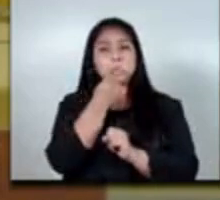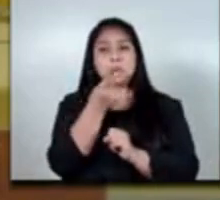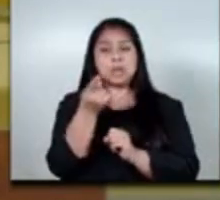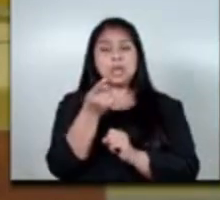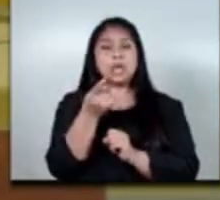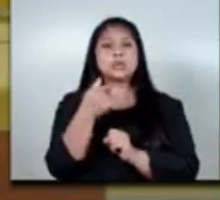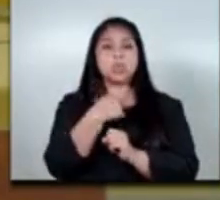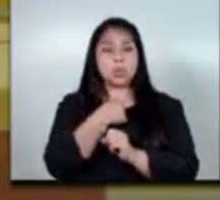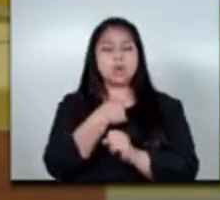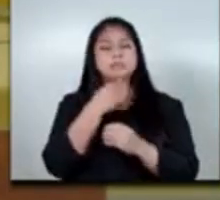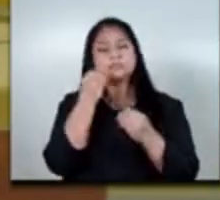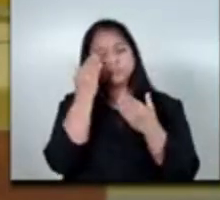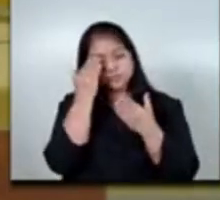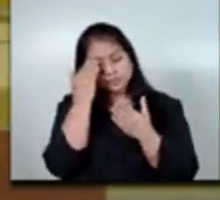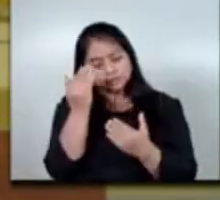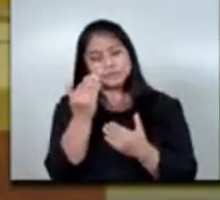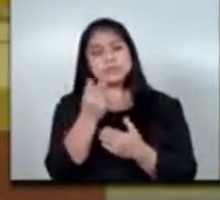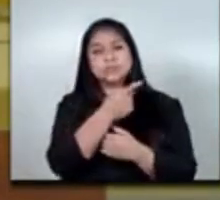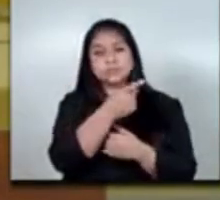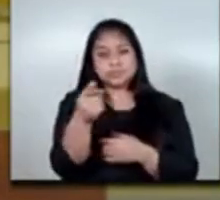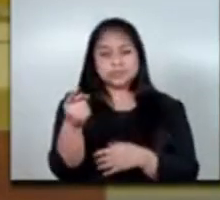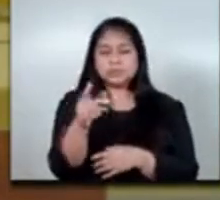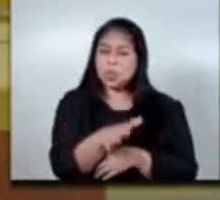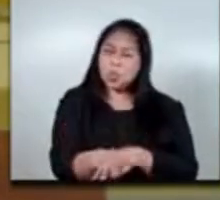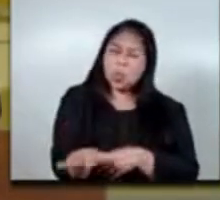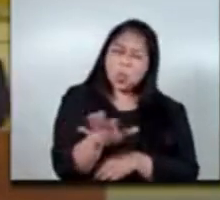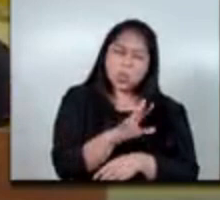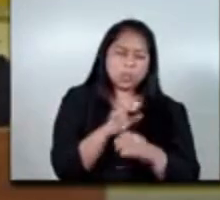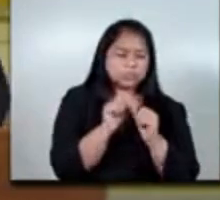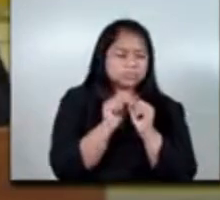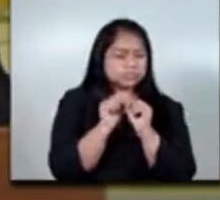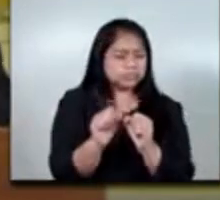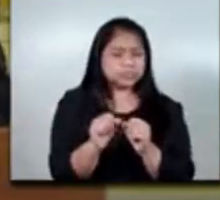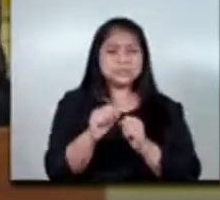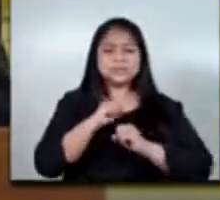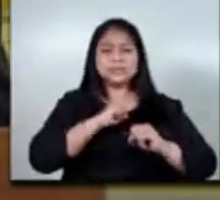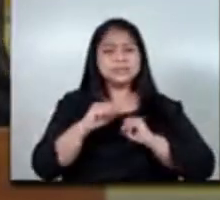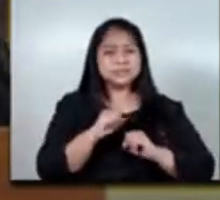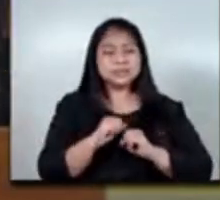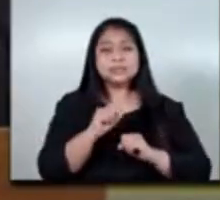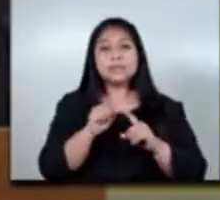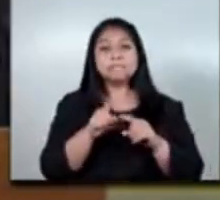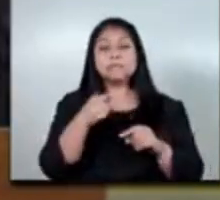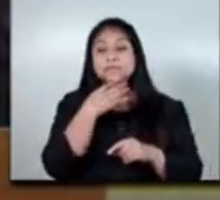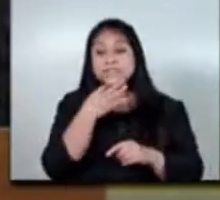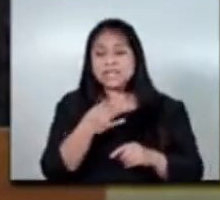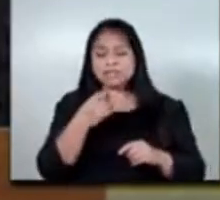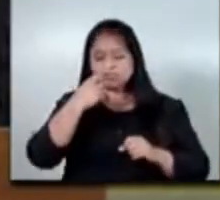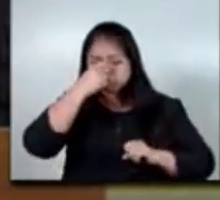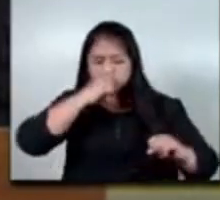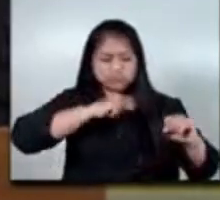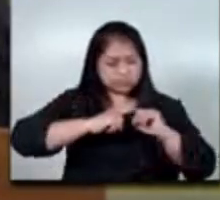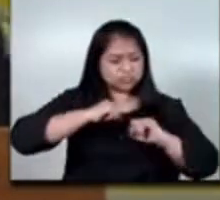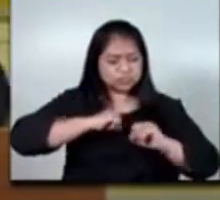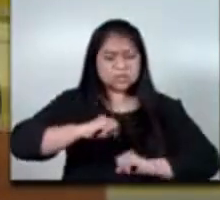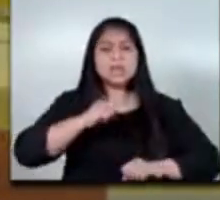queda más que agradecerles a ustedes todo el esfuerzo que han hecho por hacer esto una realidad por trabajar como lo están